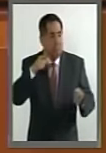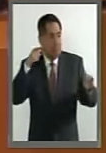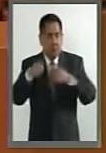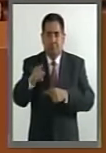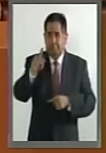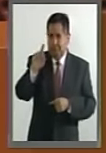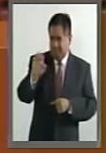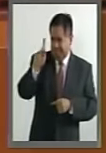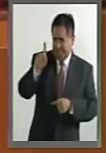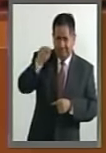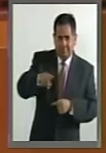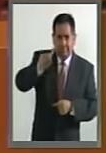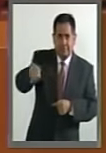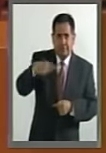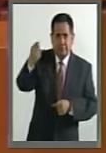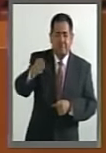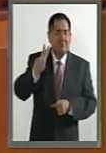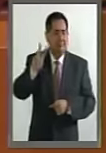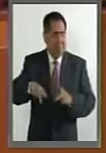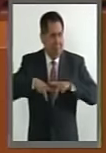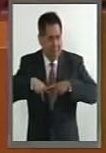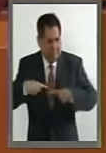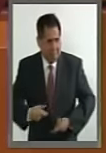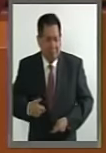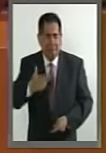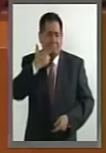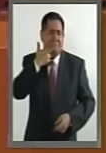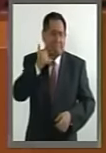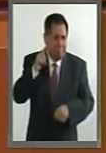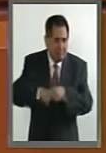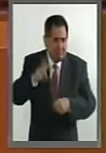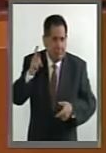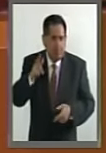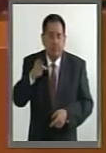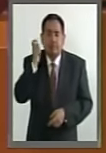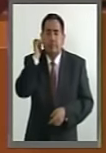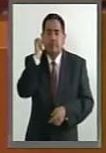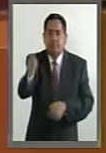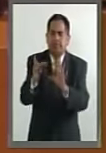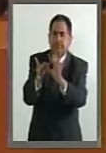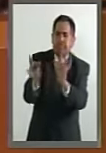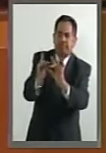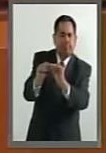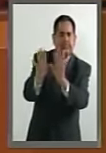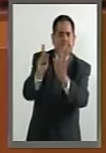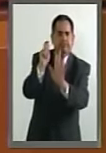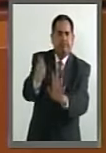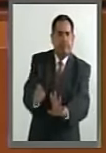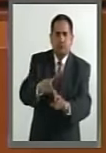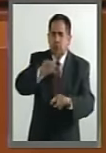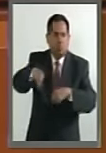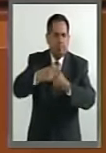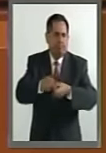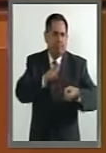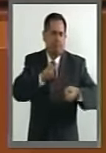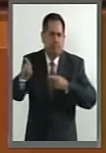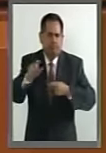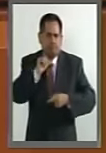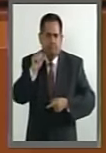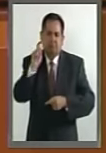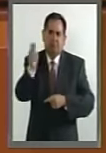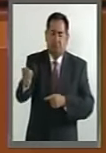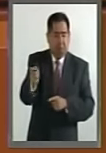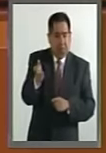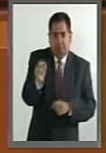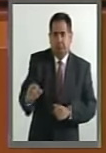Nieto es débil e inútil solamente es una descripción, no es un insulto. Y